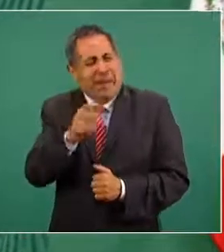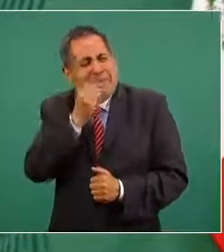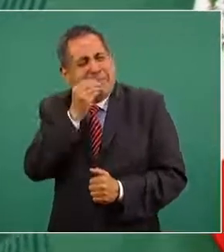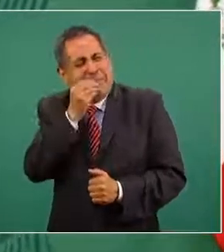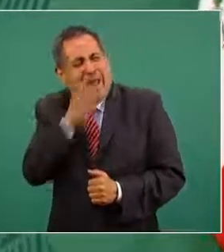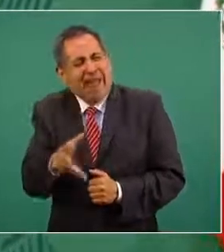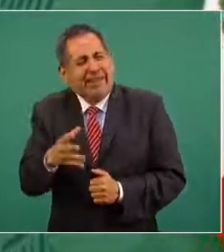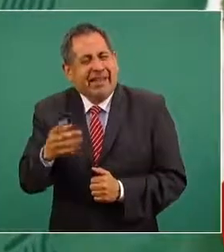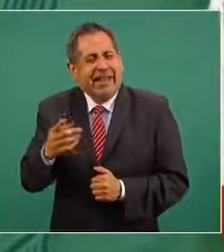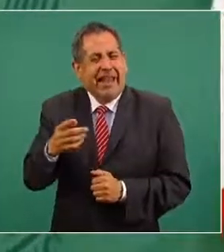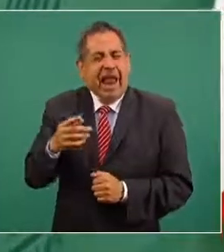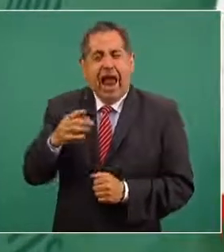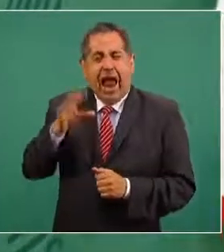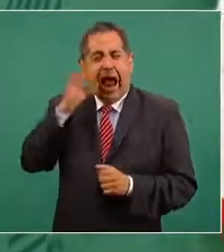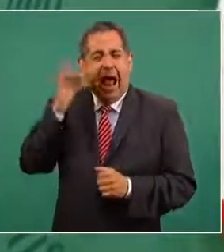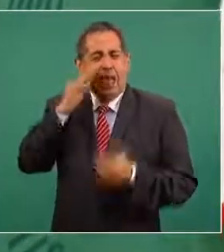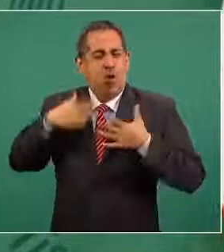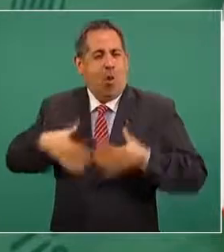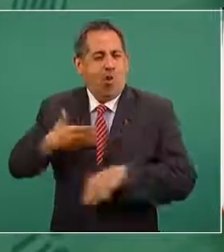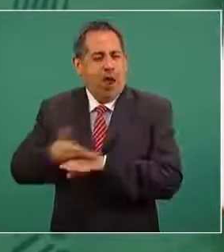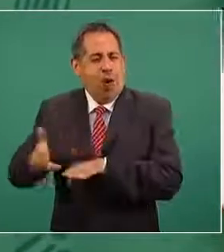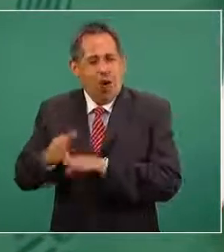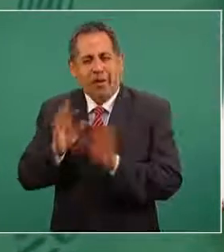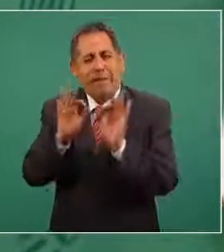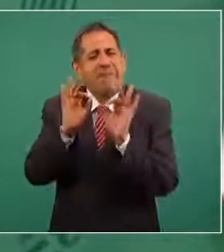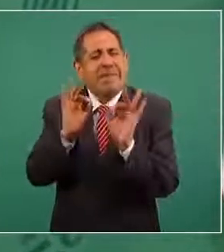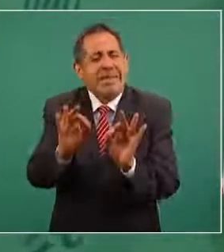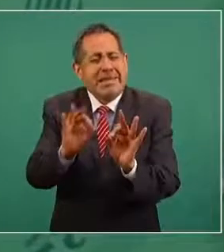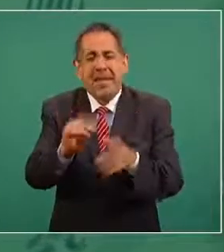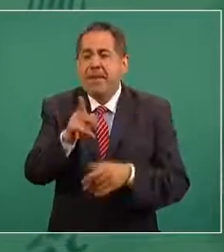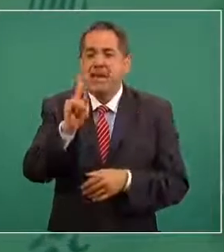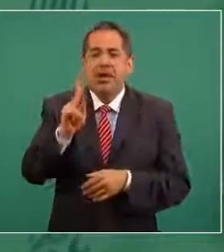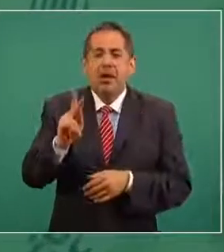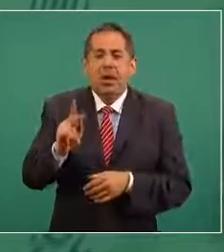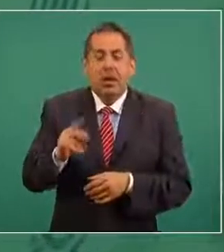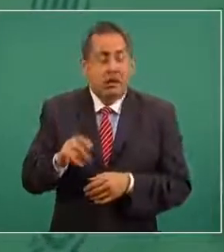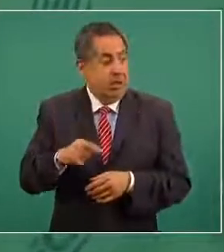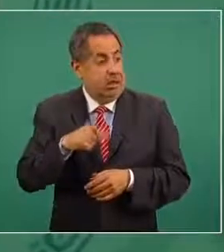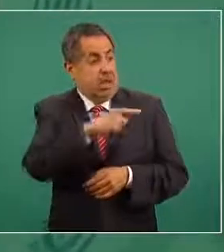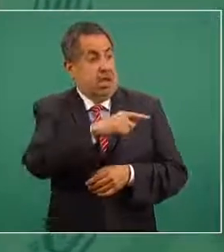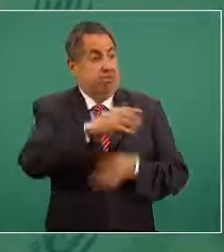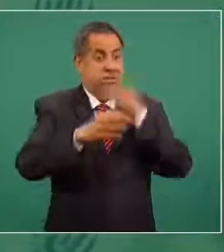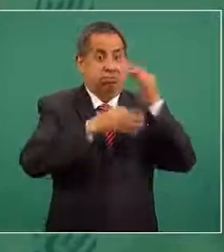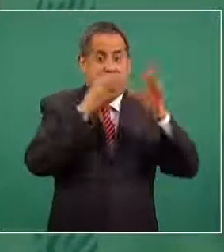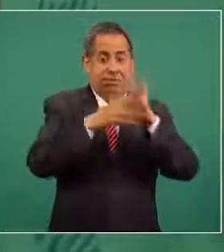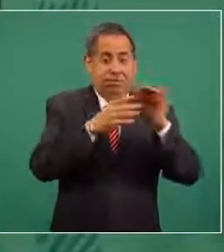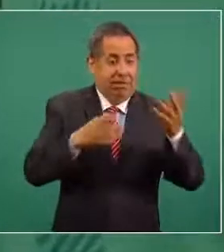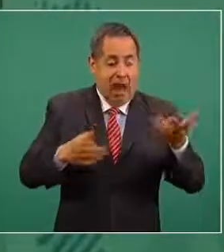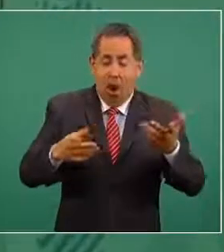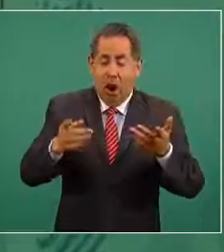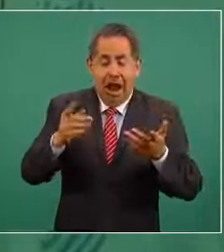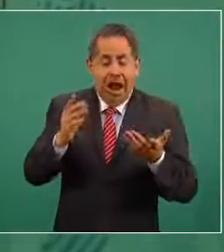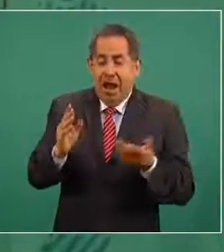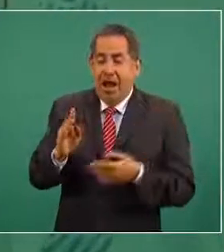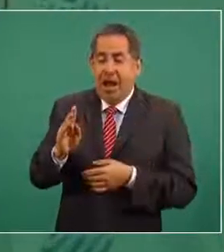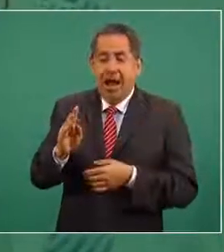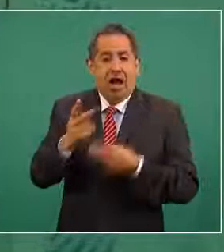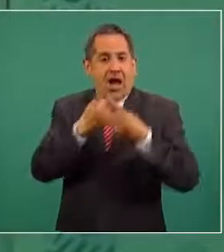pero Benito entonces trending topic el Benito Bodoque